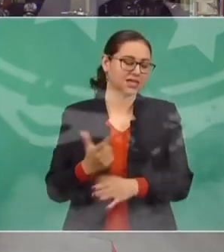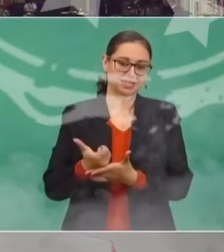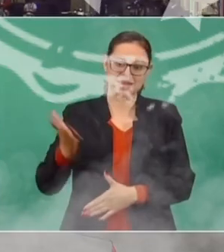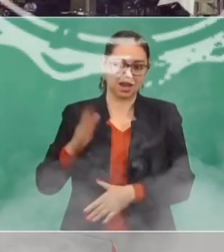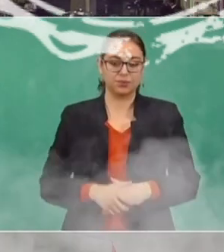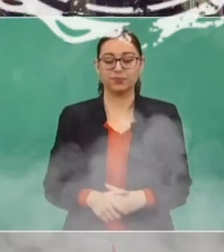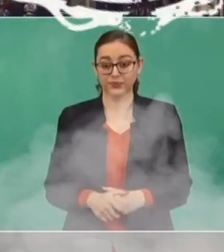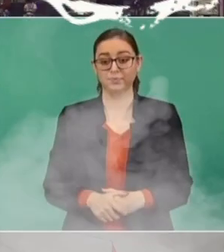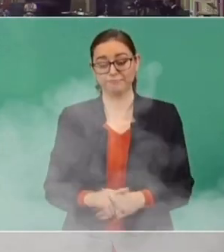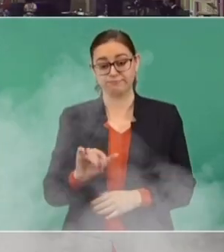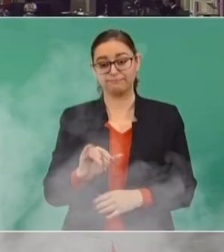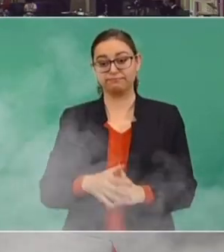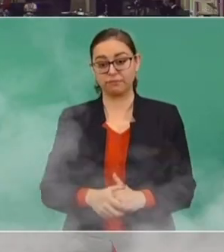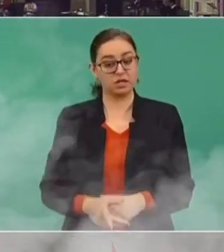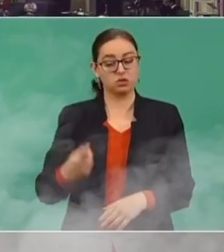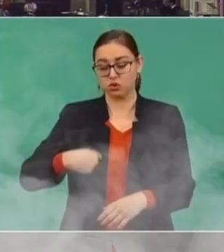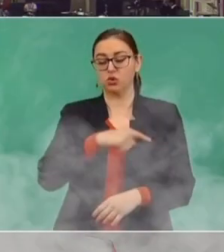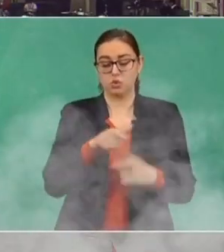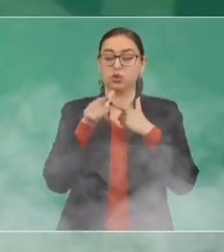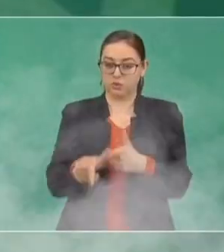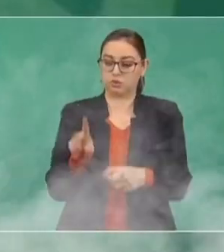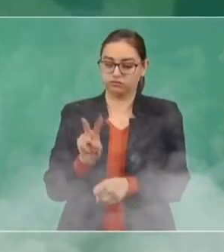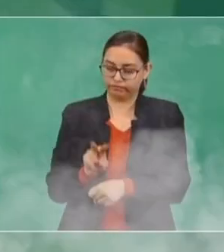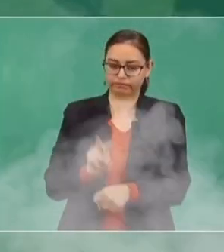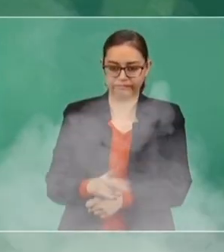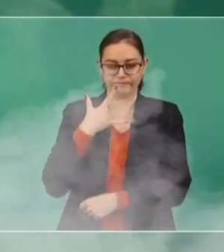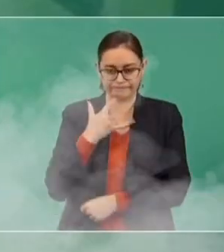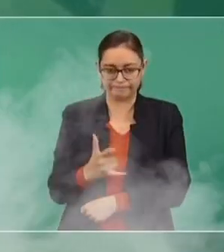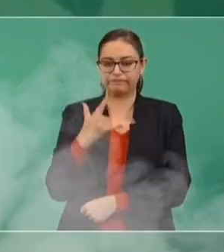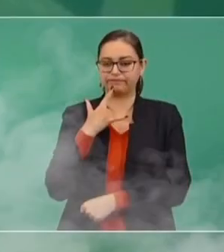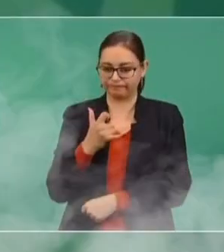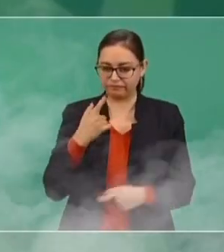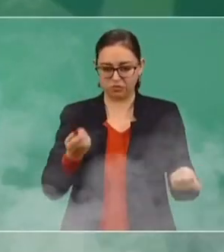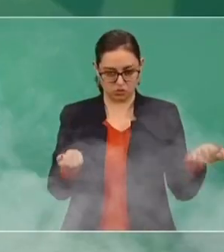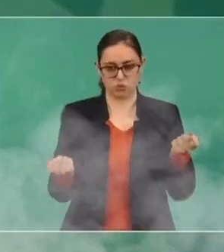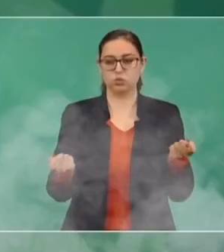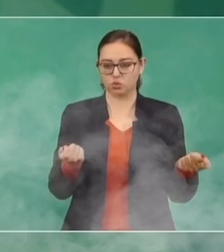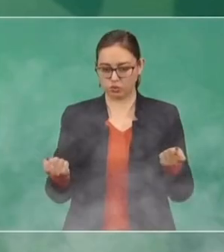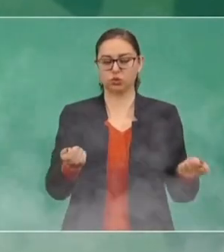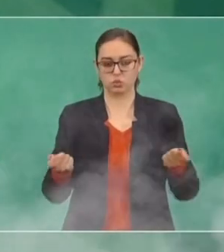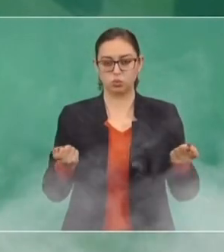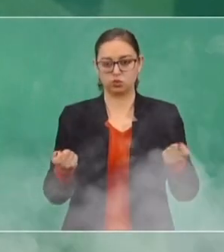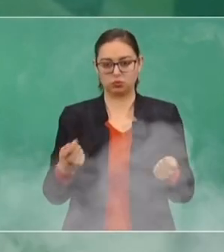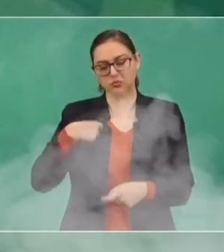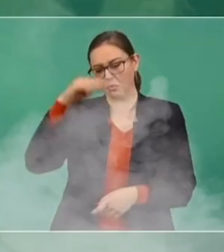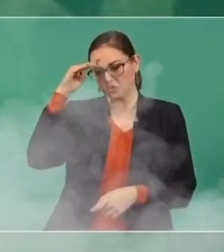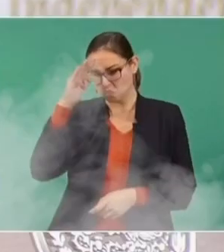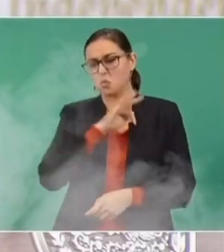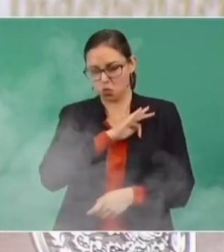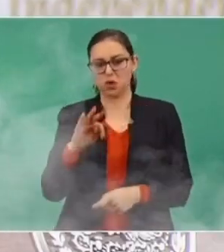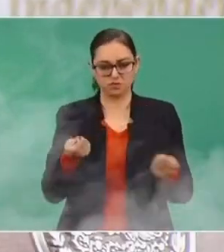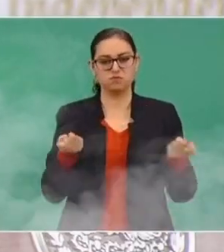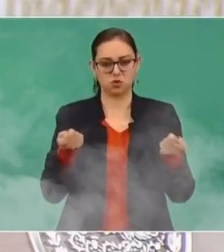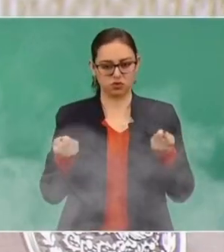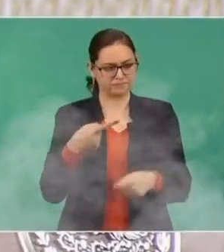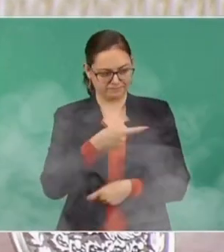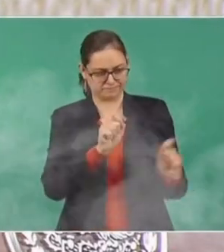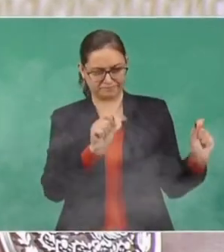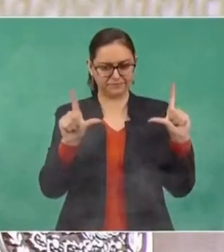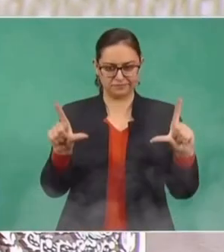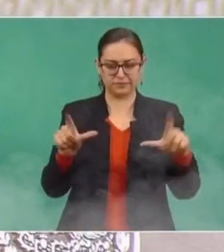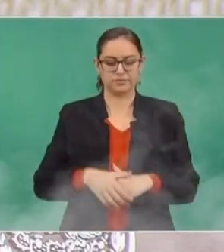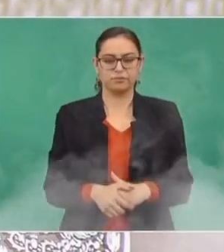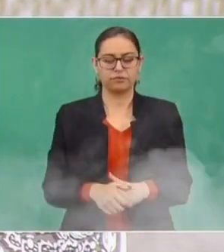Sí, vamos nosotros a estar pendientes y consideramos que vamos a poder mantener controlados los precios del gas. ¿Por qué no pones la